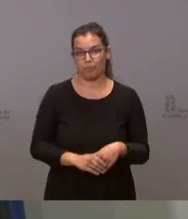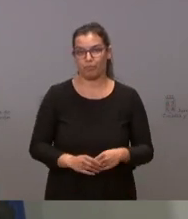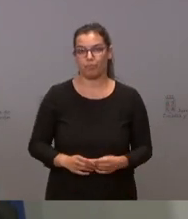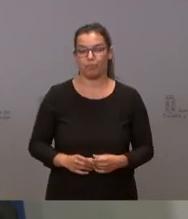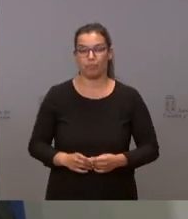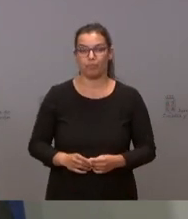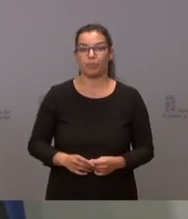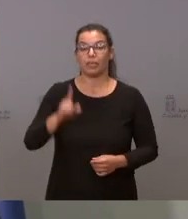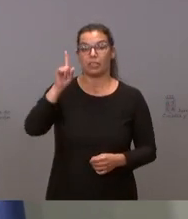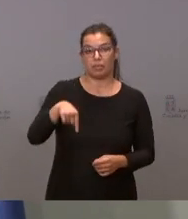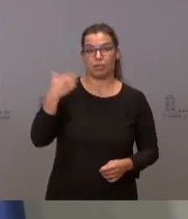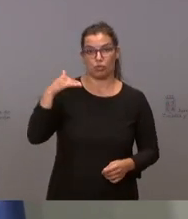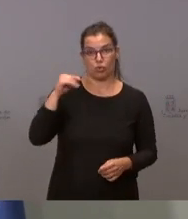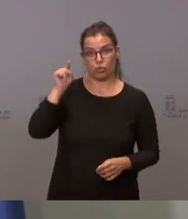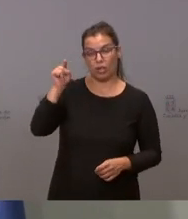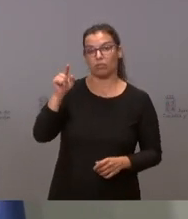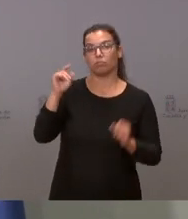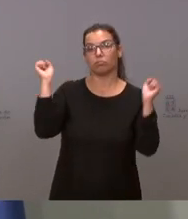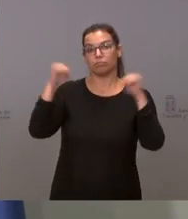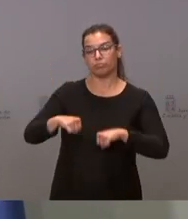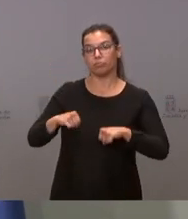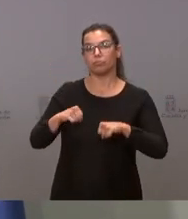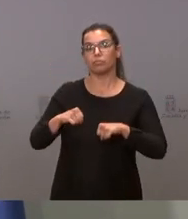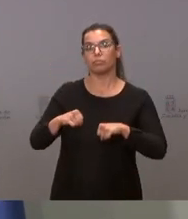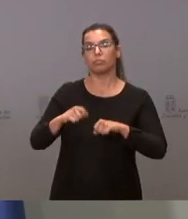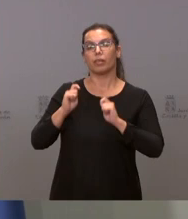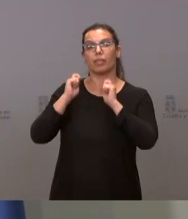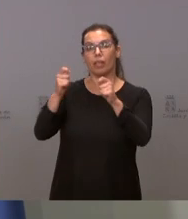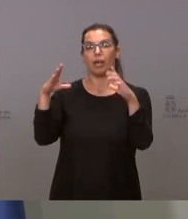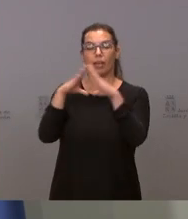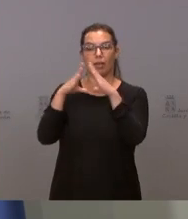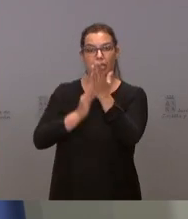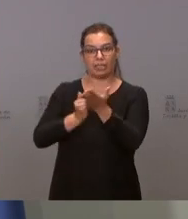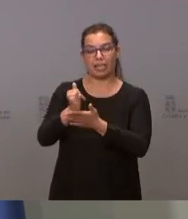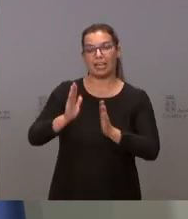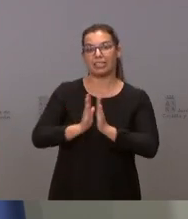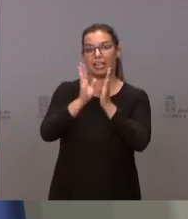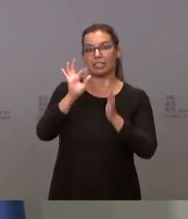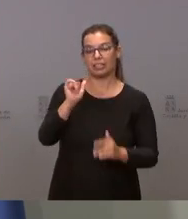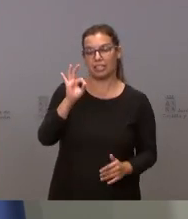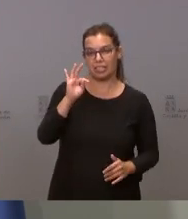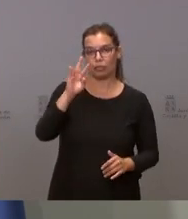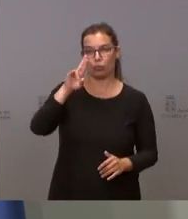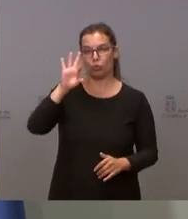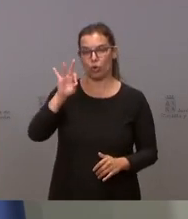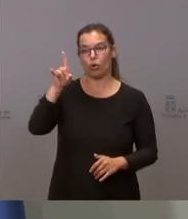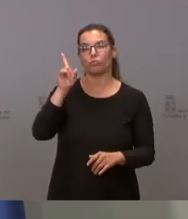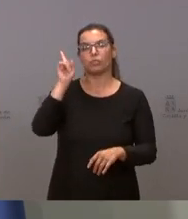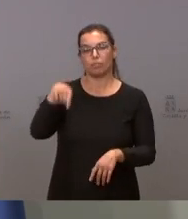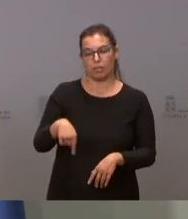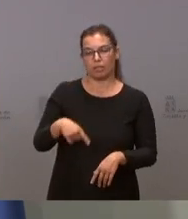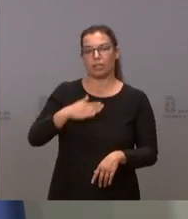También en Soria se aprueba la declaración de la ermita de San Saturio, bien de interés cultural con categoría de monumento,